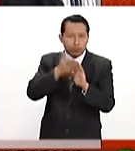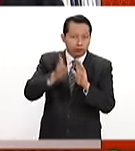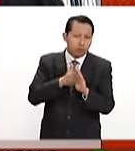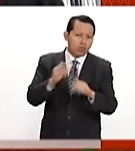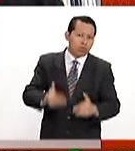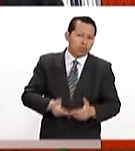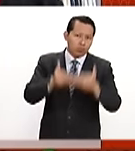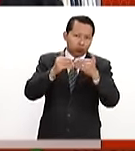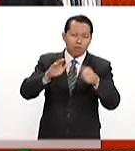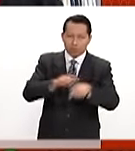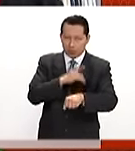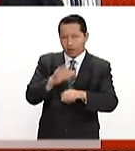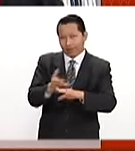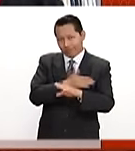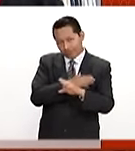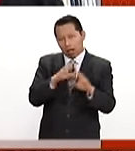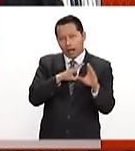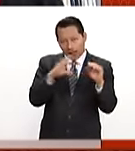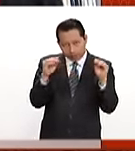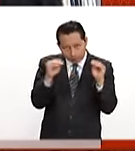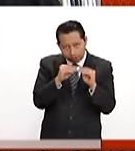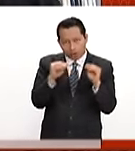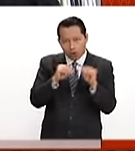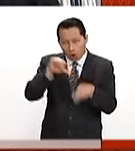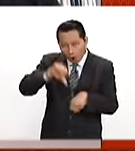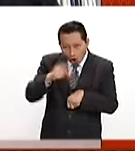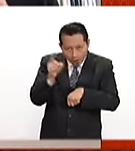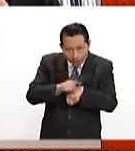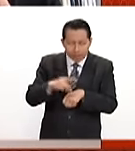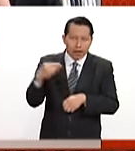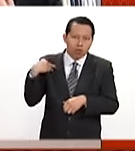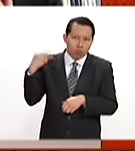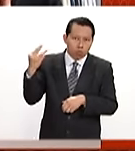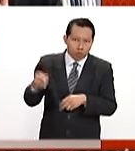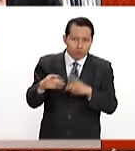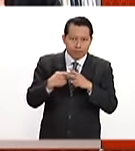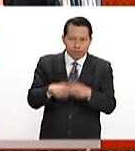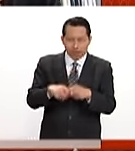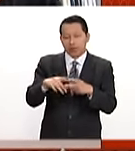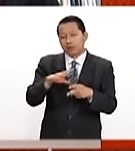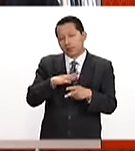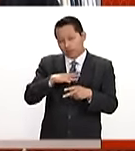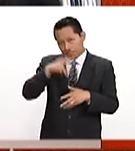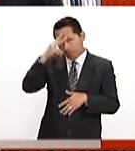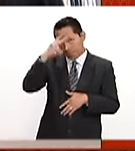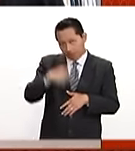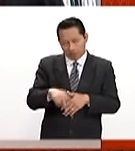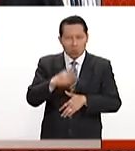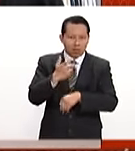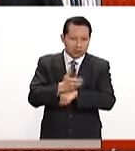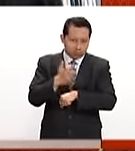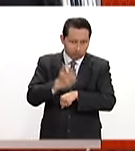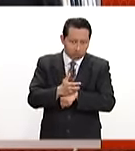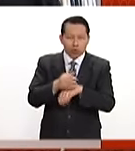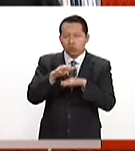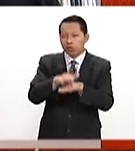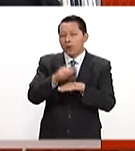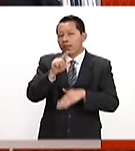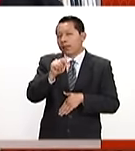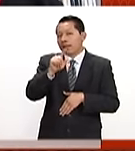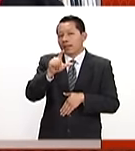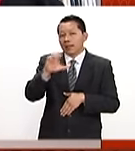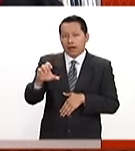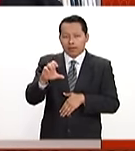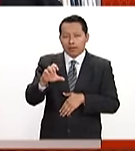previo a las negociaciones que inician hoy en Washington entre los funcionarios de México y de Estados Unidos sobre el TLC,